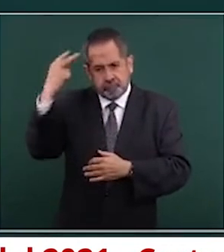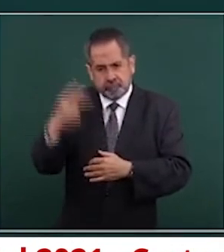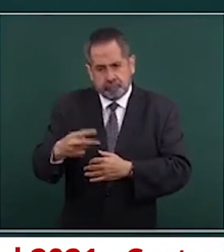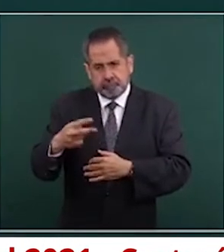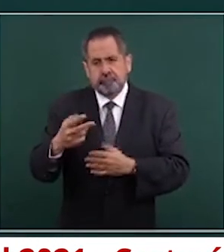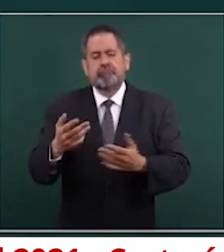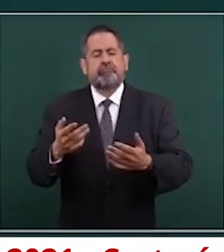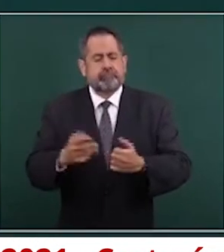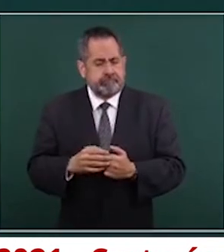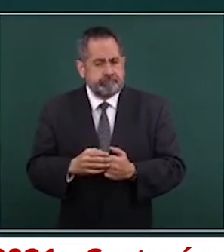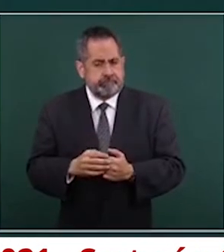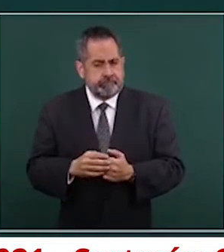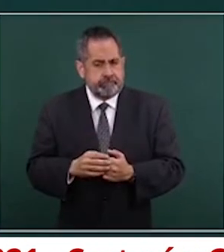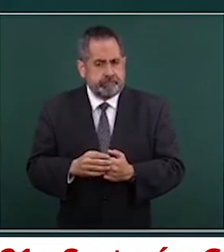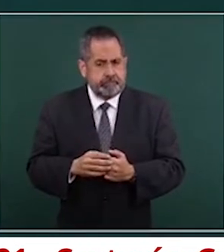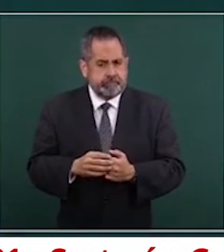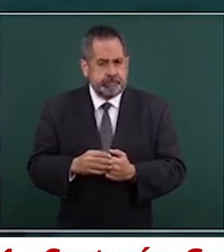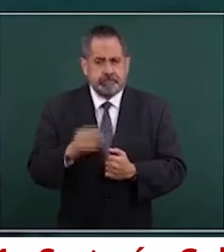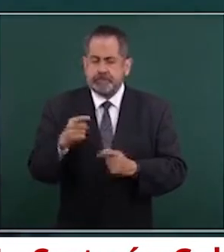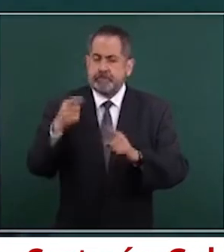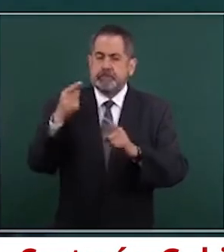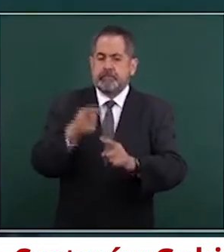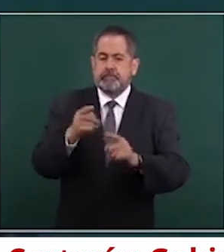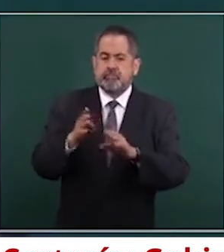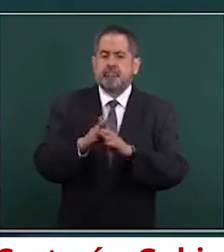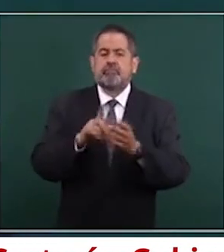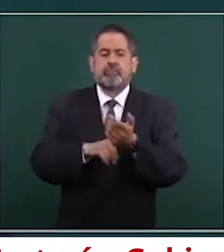en esencia